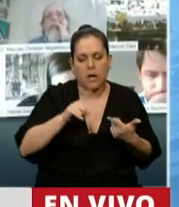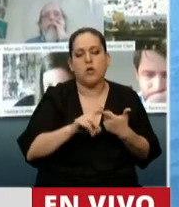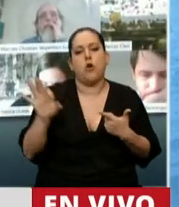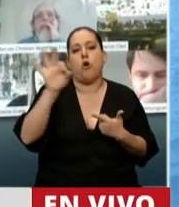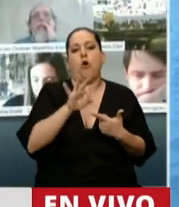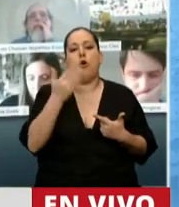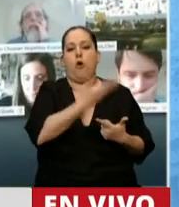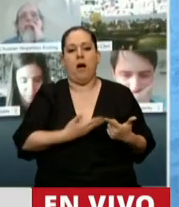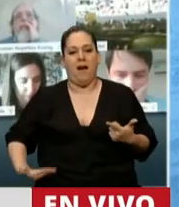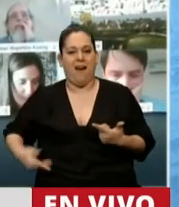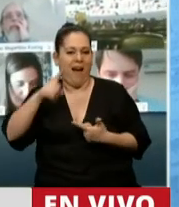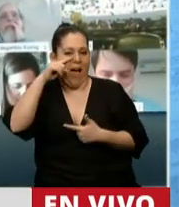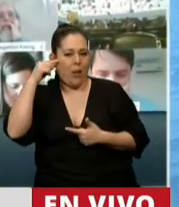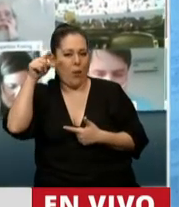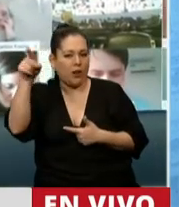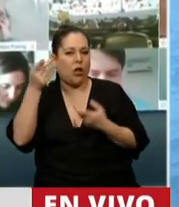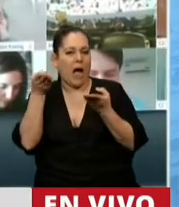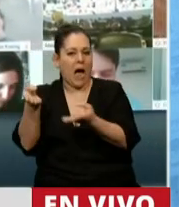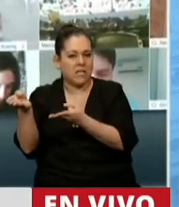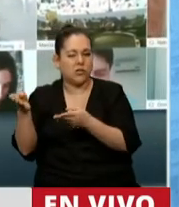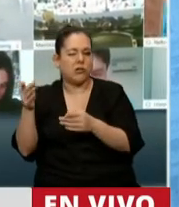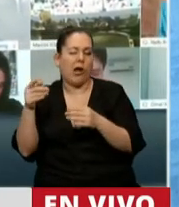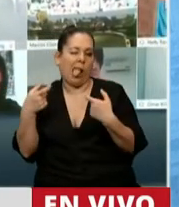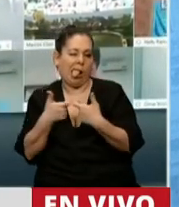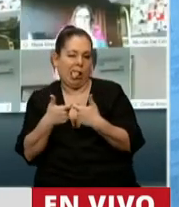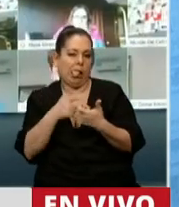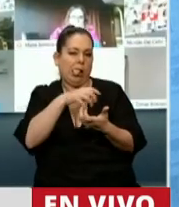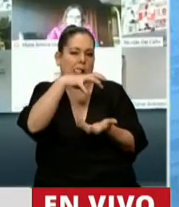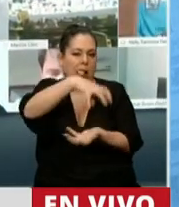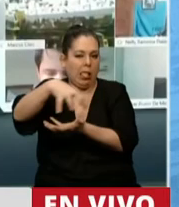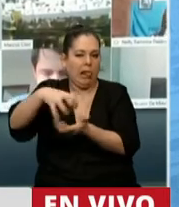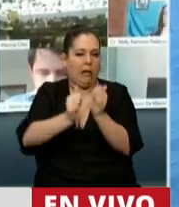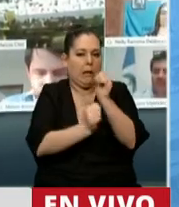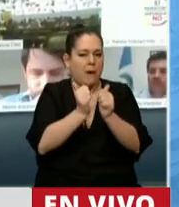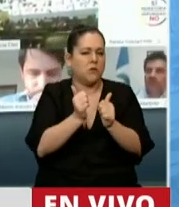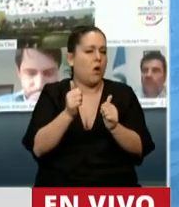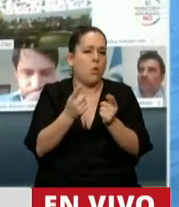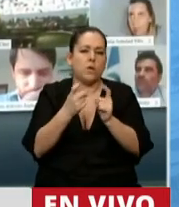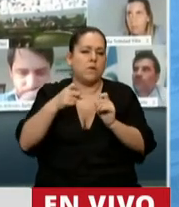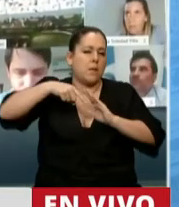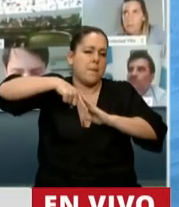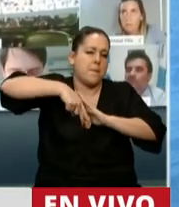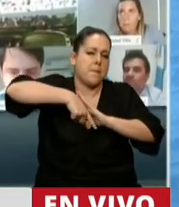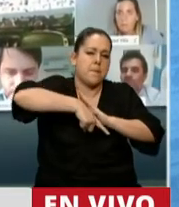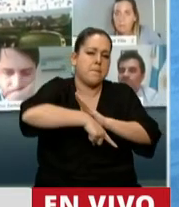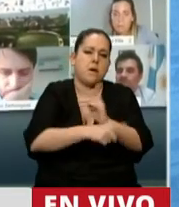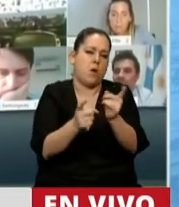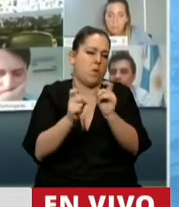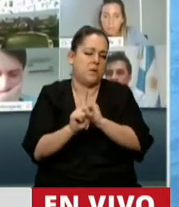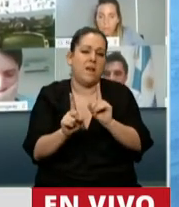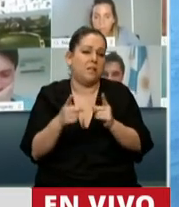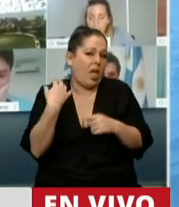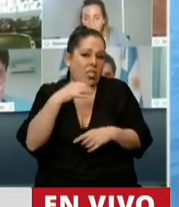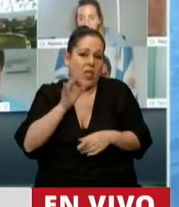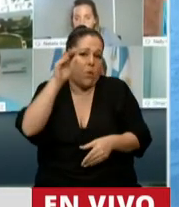fue asesor de alguna de las empresas de este grupo. La verdad que no hace falta abundar en tanto. Hace falta que no votemos este